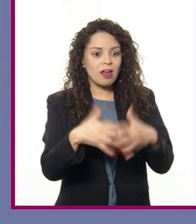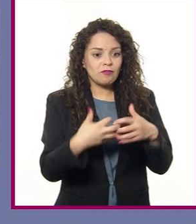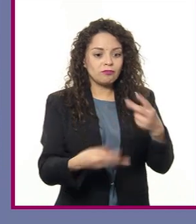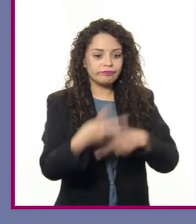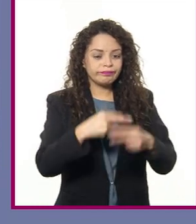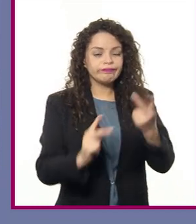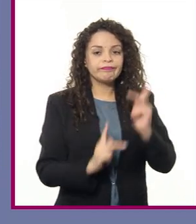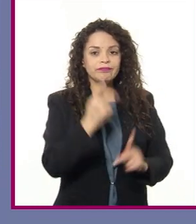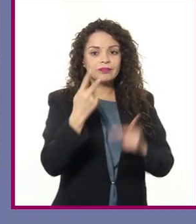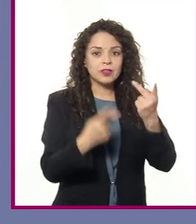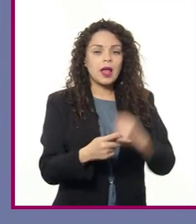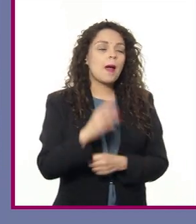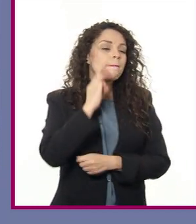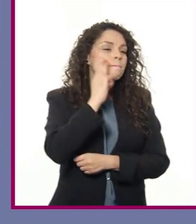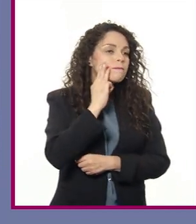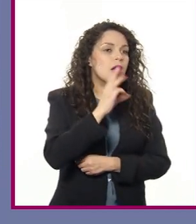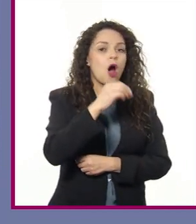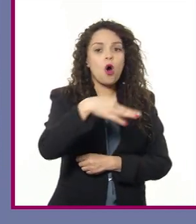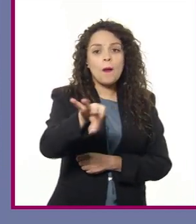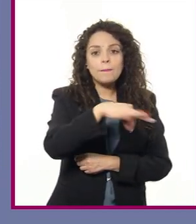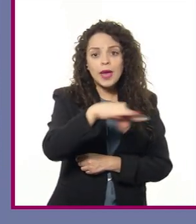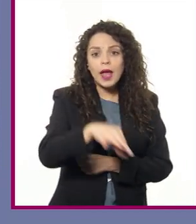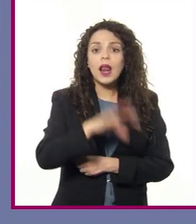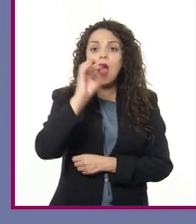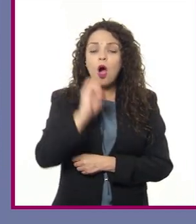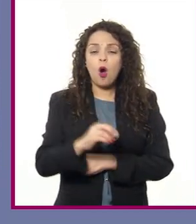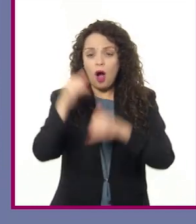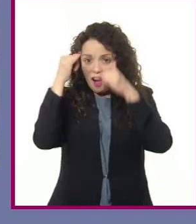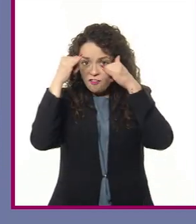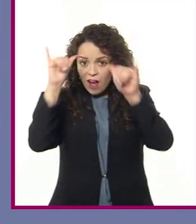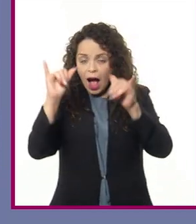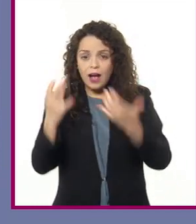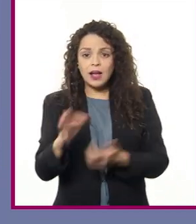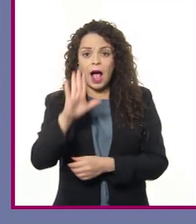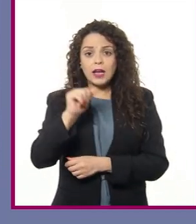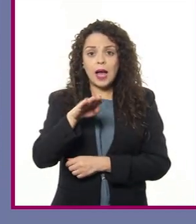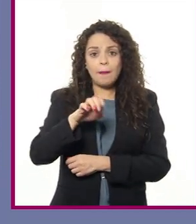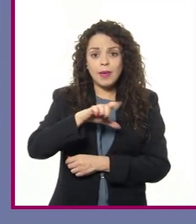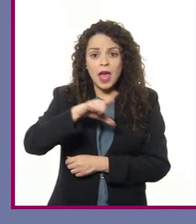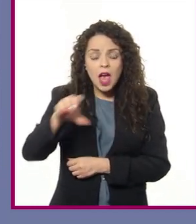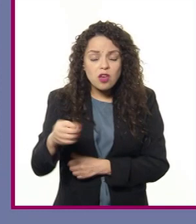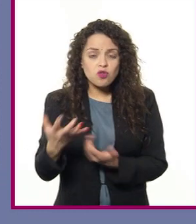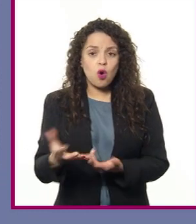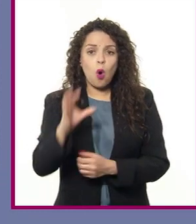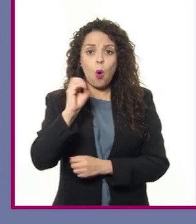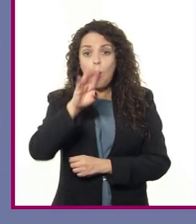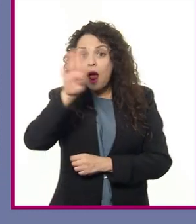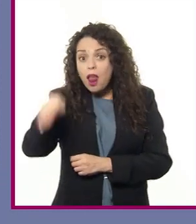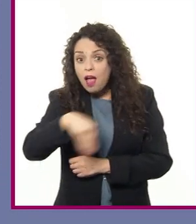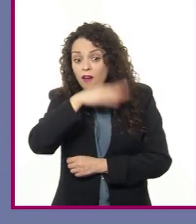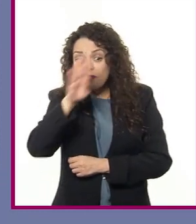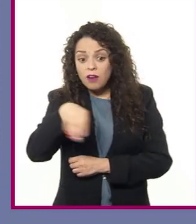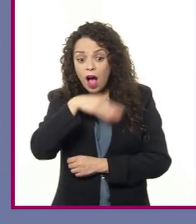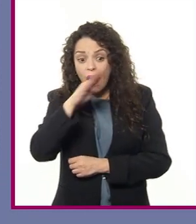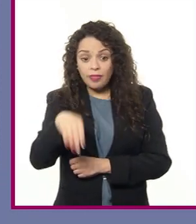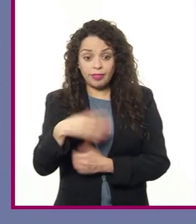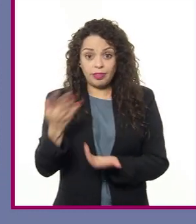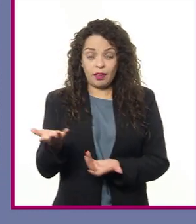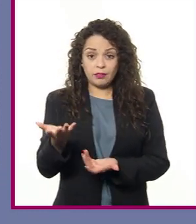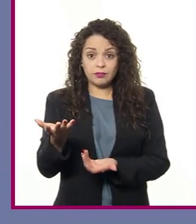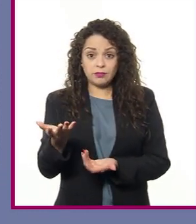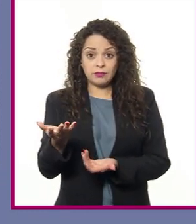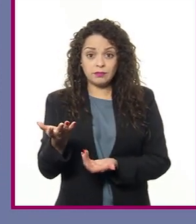peras o para que los animales como las vacas, los camellos o los elefantes que cuida la ganadería